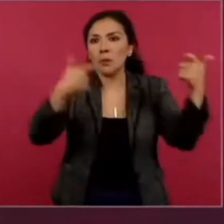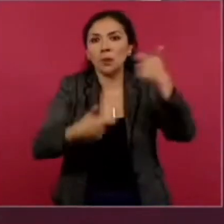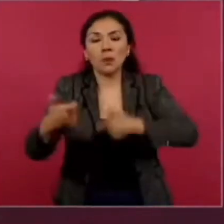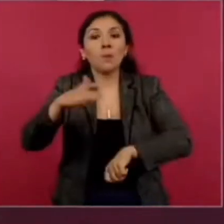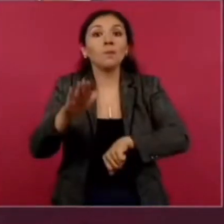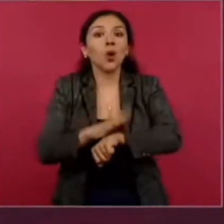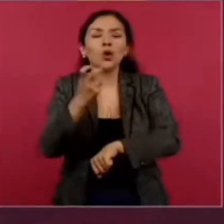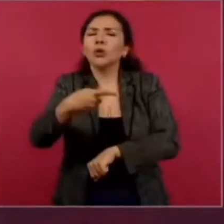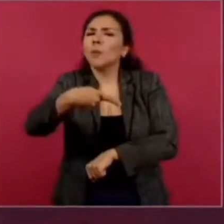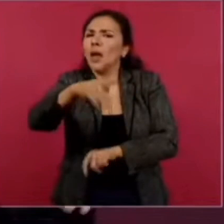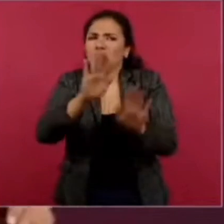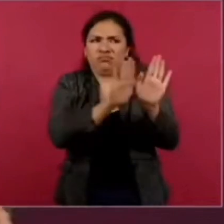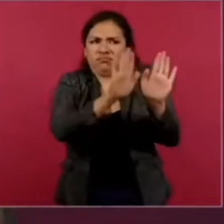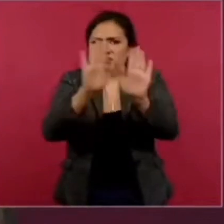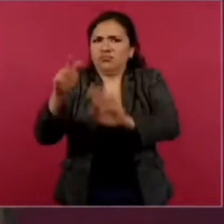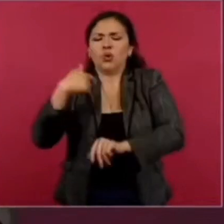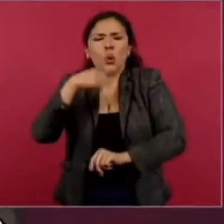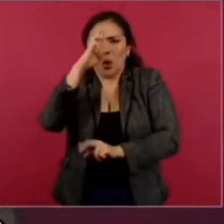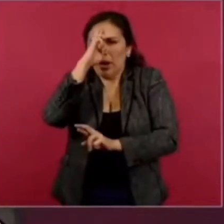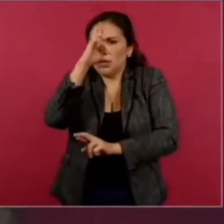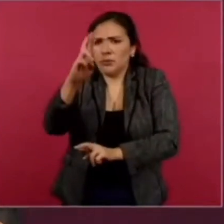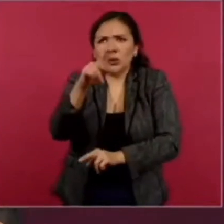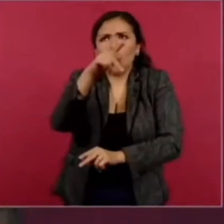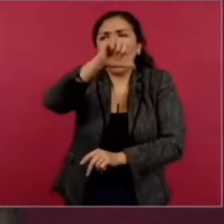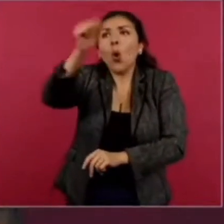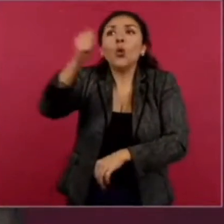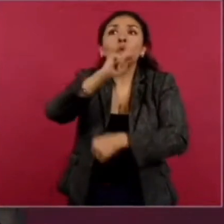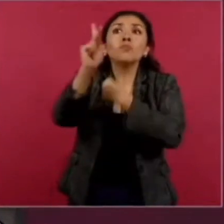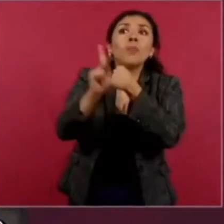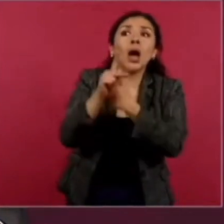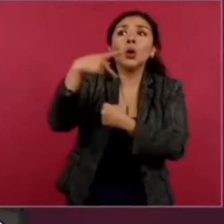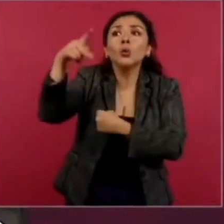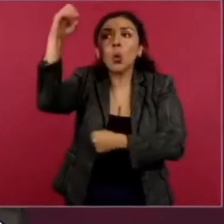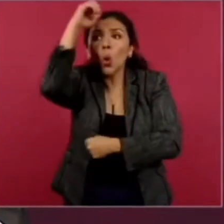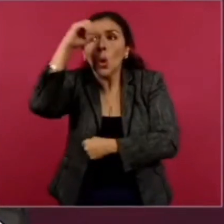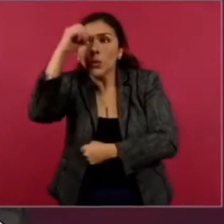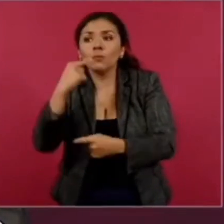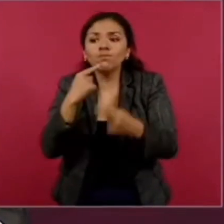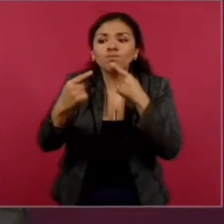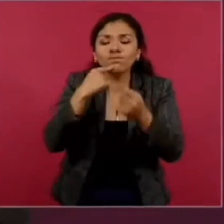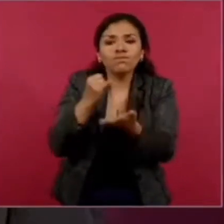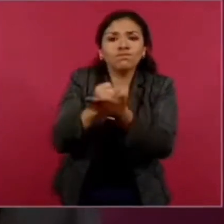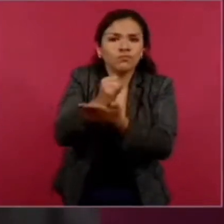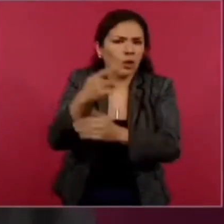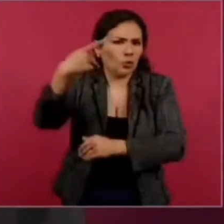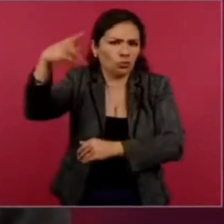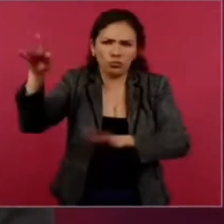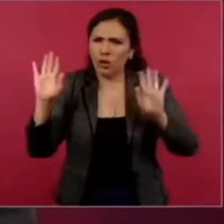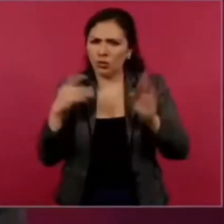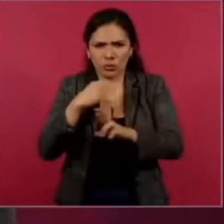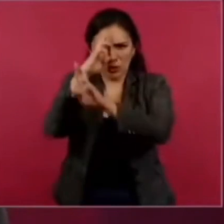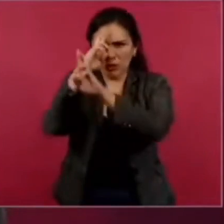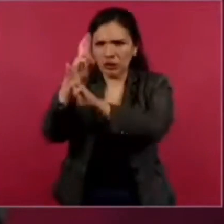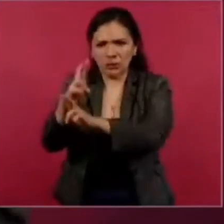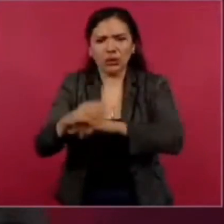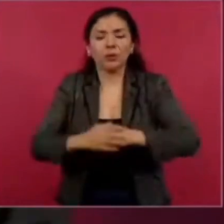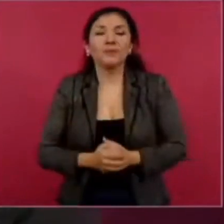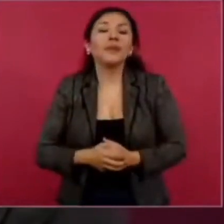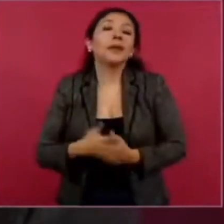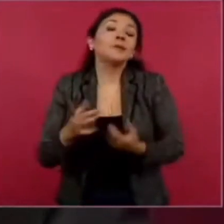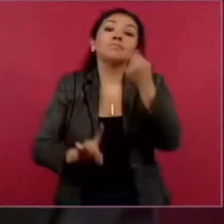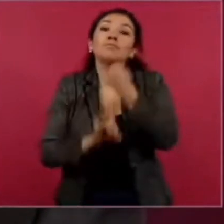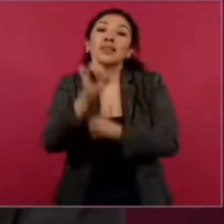luego respetamos lo que están haciendo otros países. A nosotros, por las